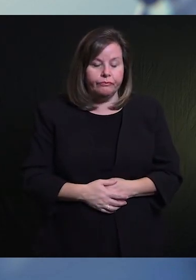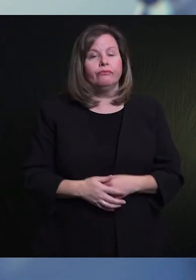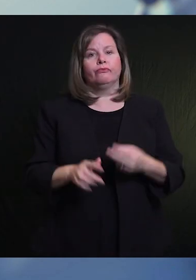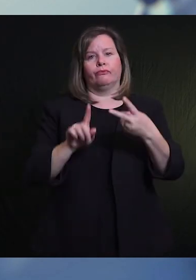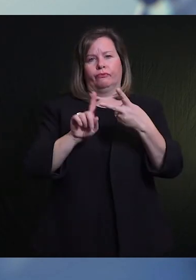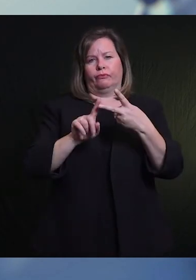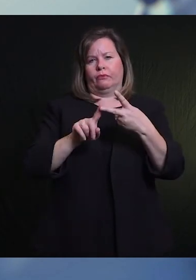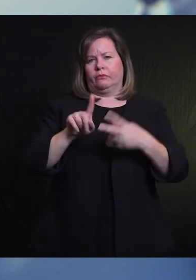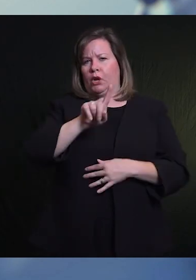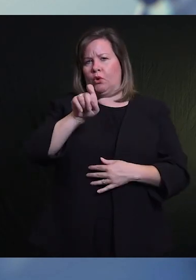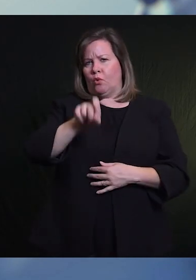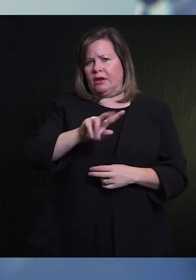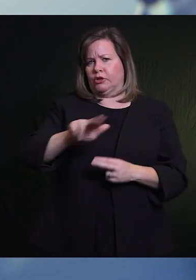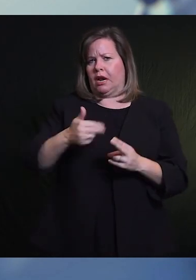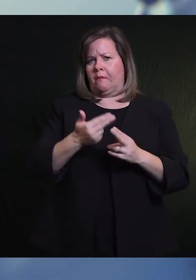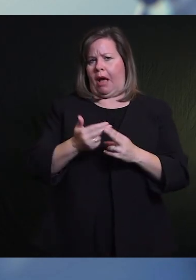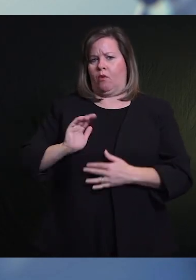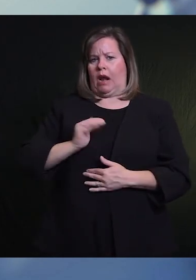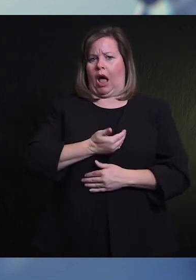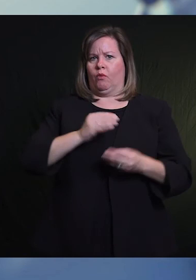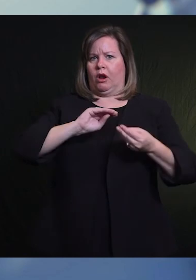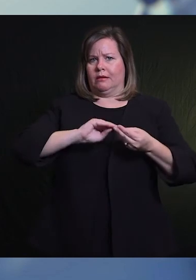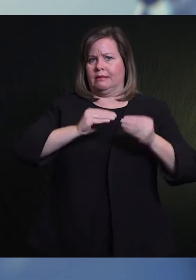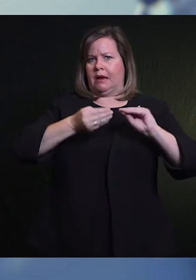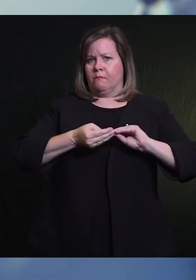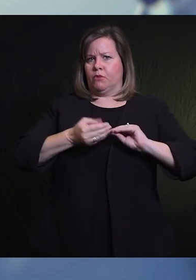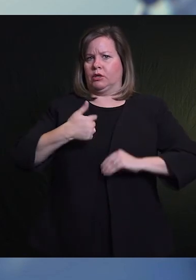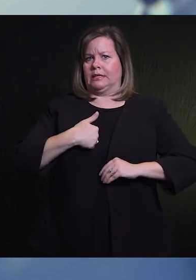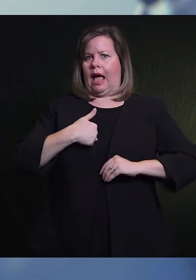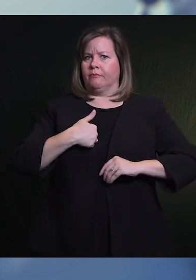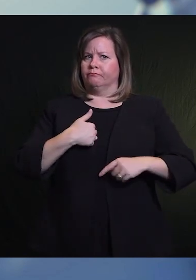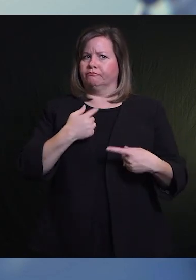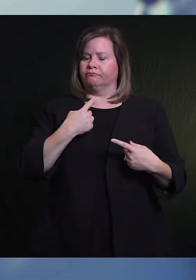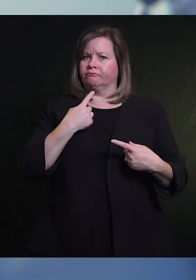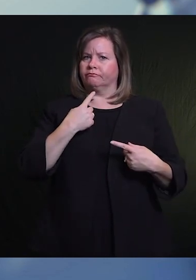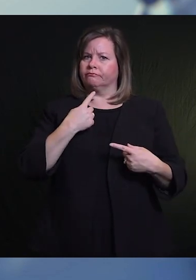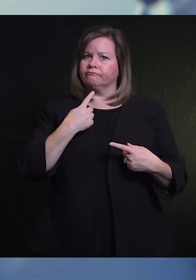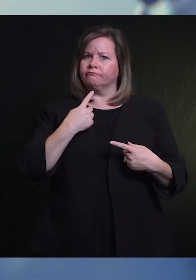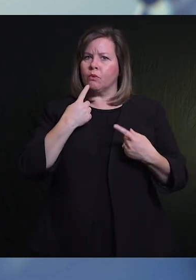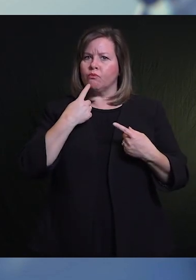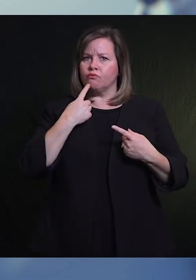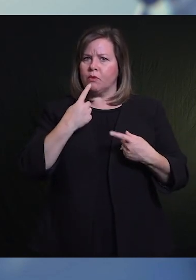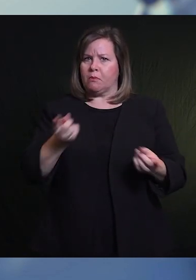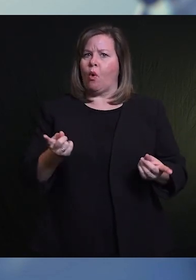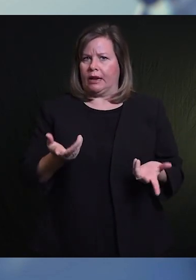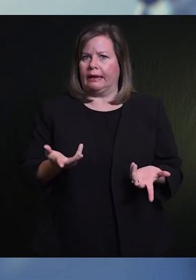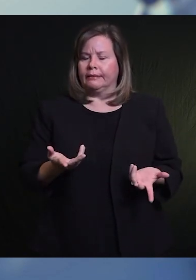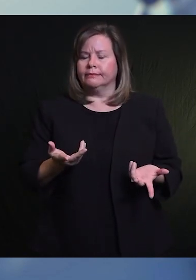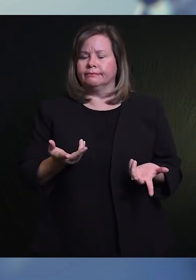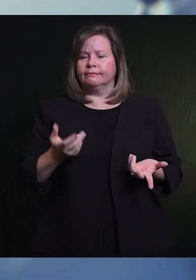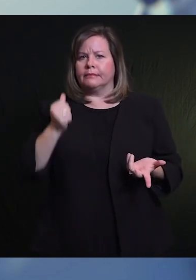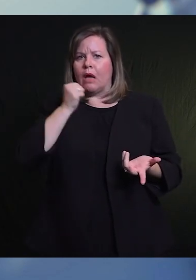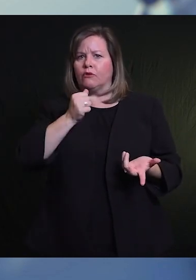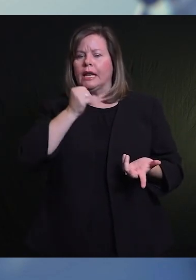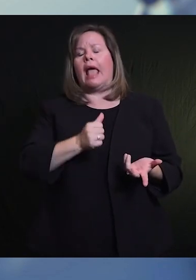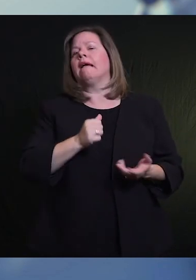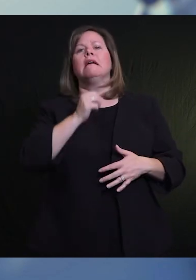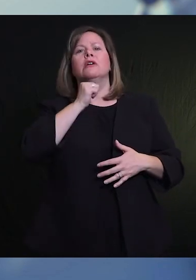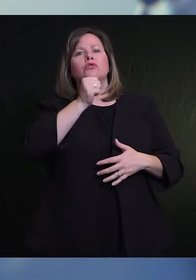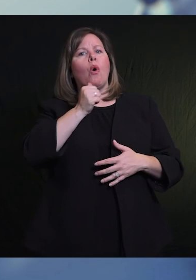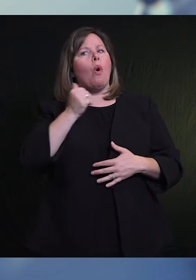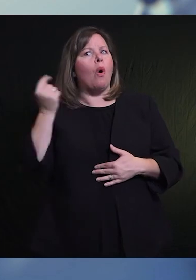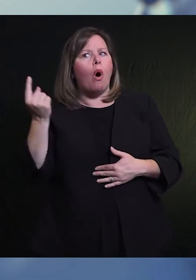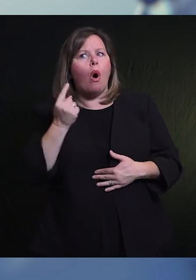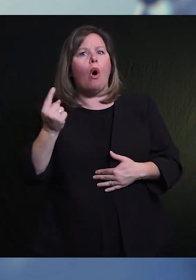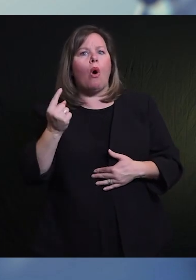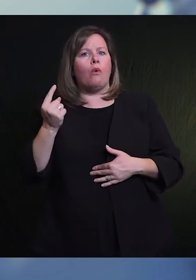Y como no siempre coinciden perfectamente con los números que se encuentran en el panel de datos de accesskent.com. Y hay